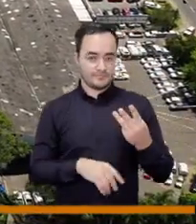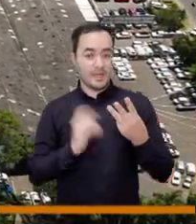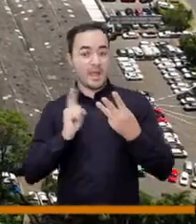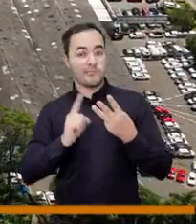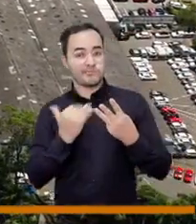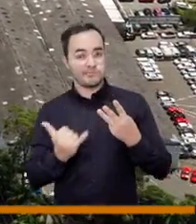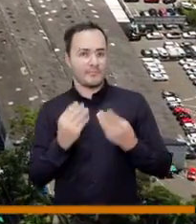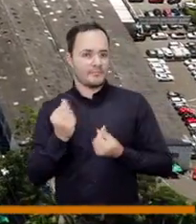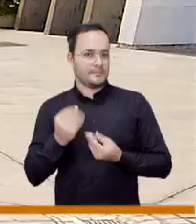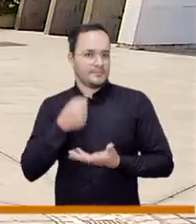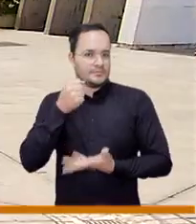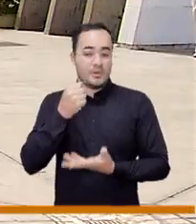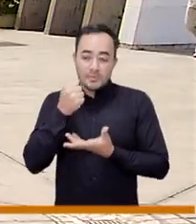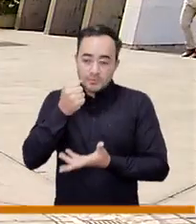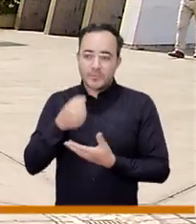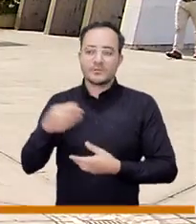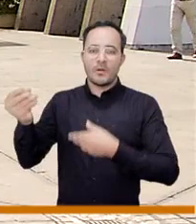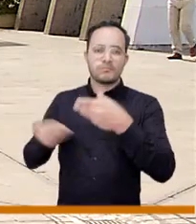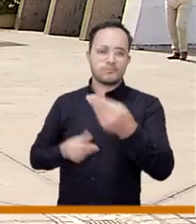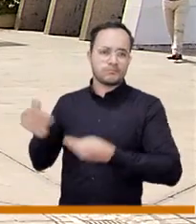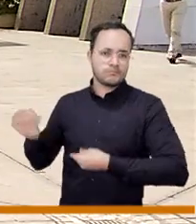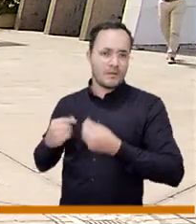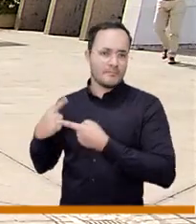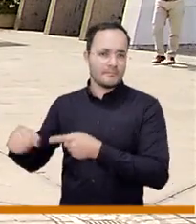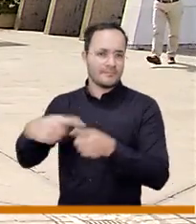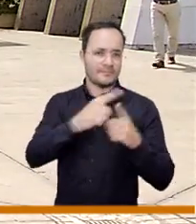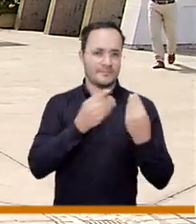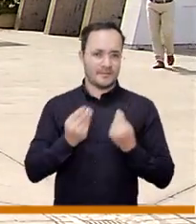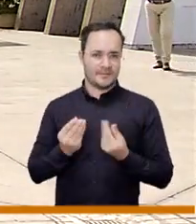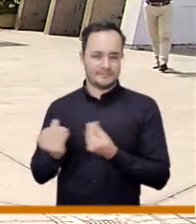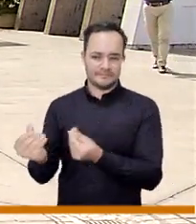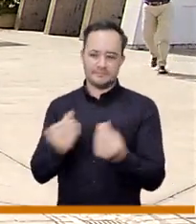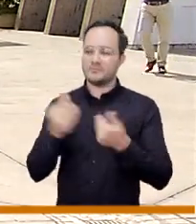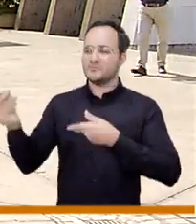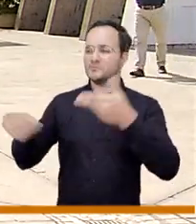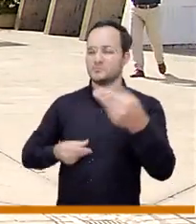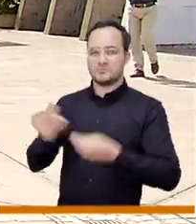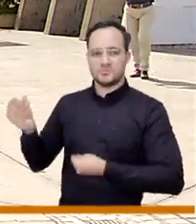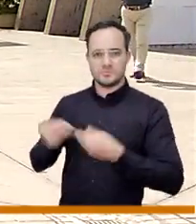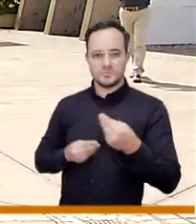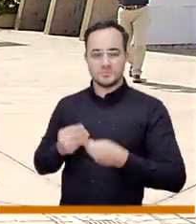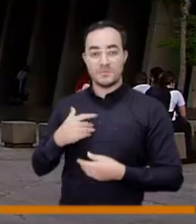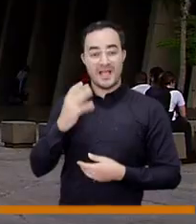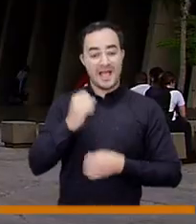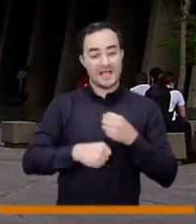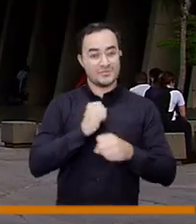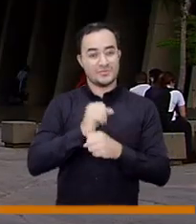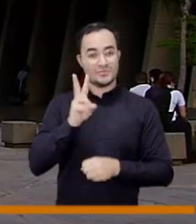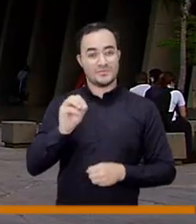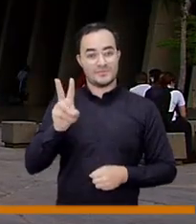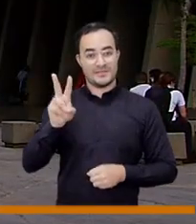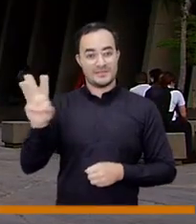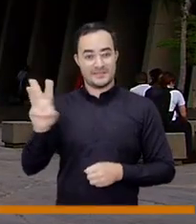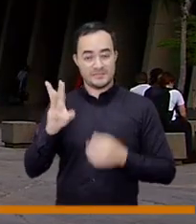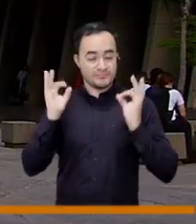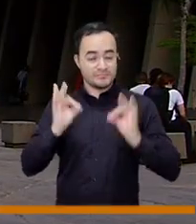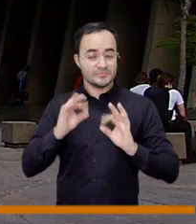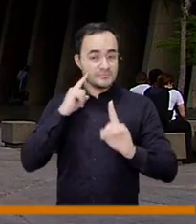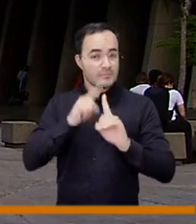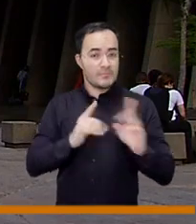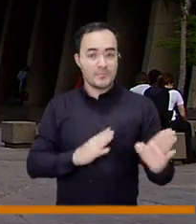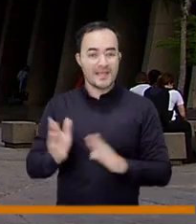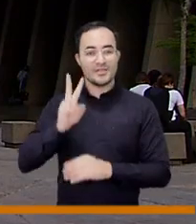el presupuesto tiene diferentes fuentes de financiación para este caso se esperaban para este presupuesto para este año del 2023 ejecutar